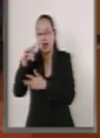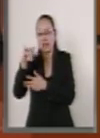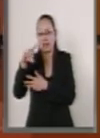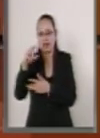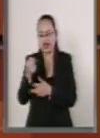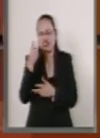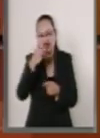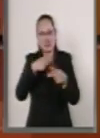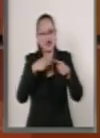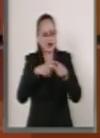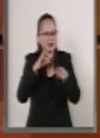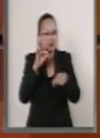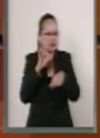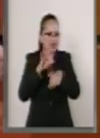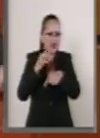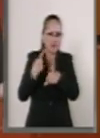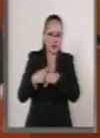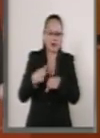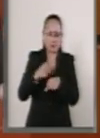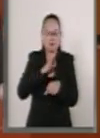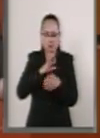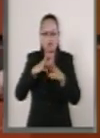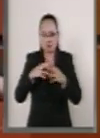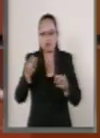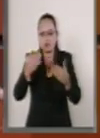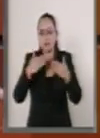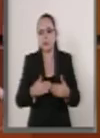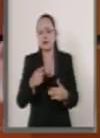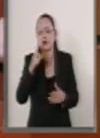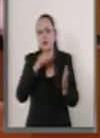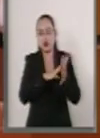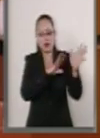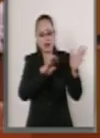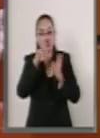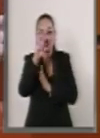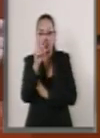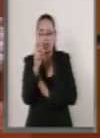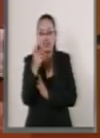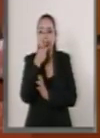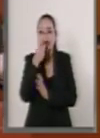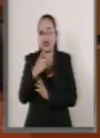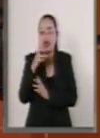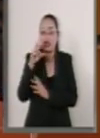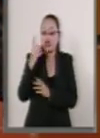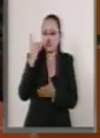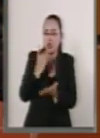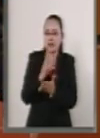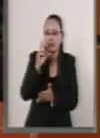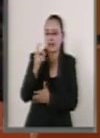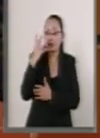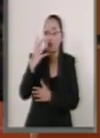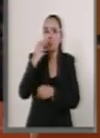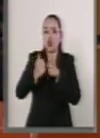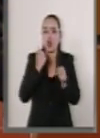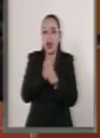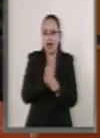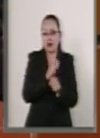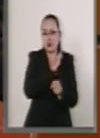sustancialmente. En 1930 era de 34 años y para 2016